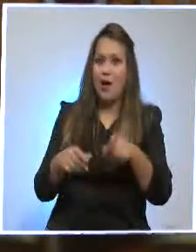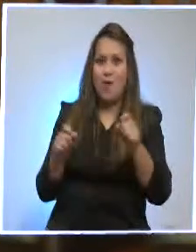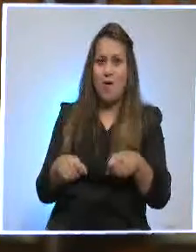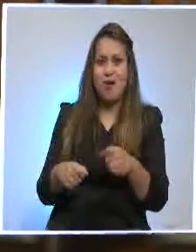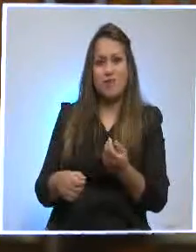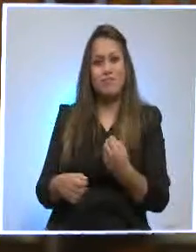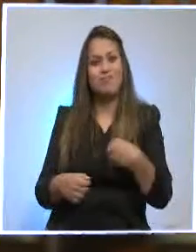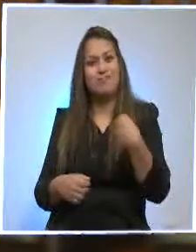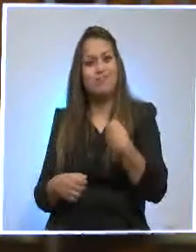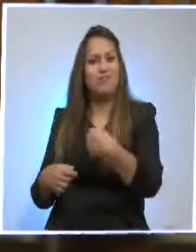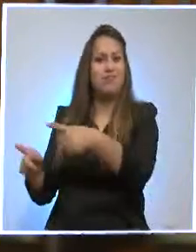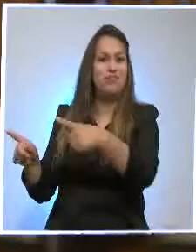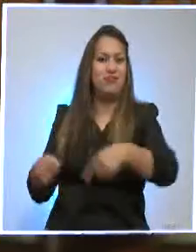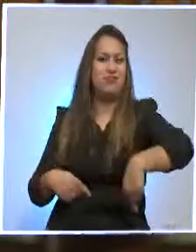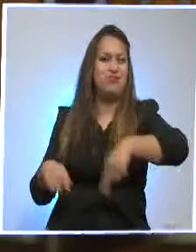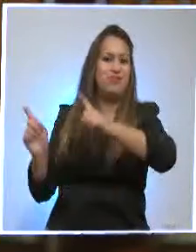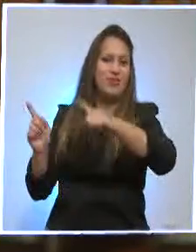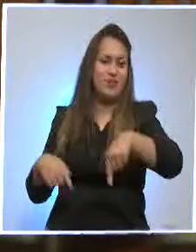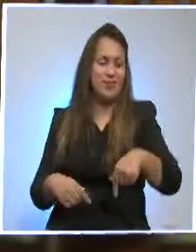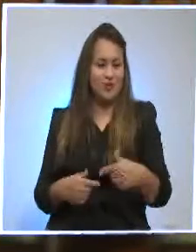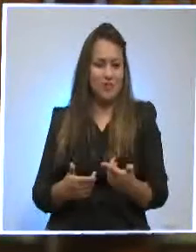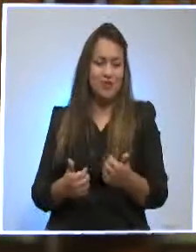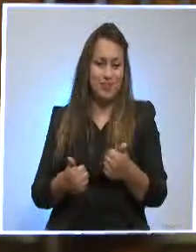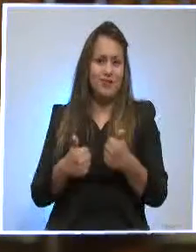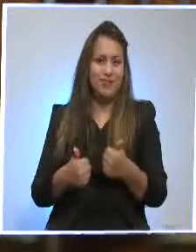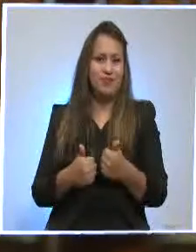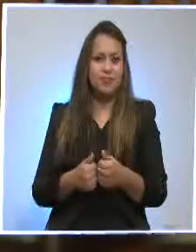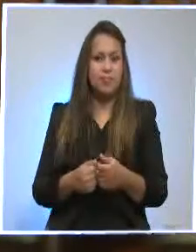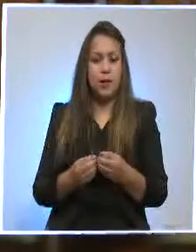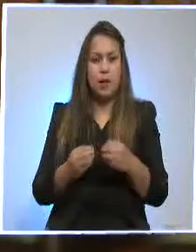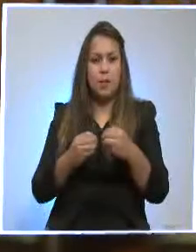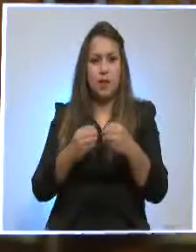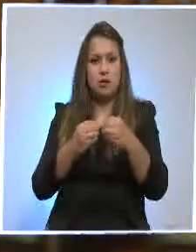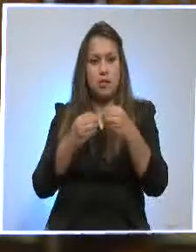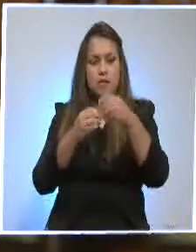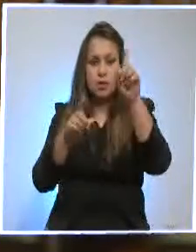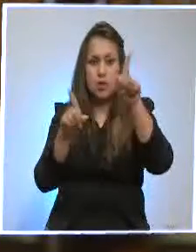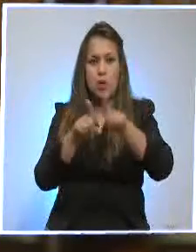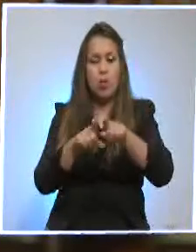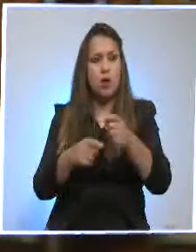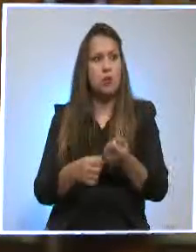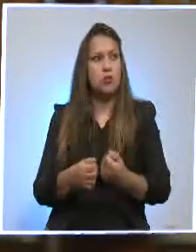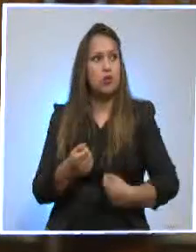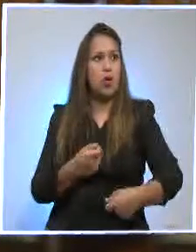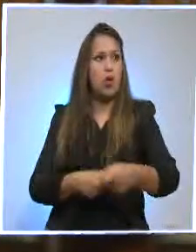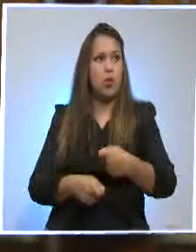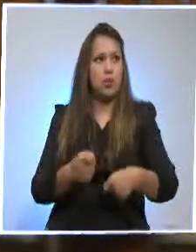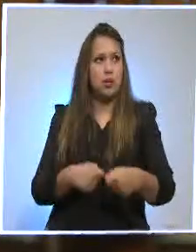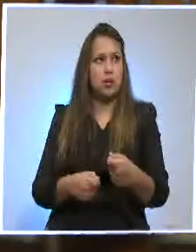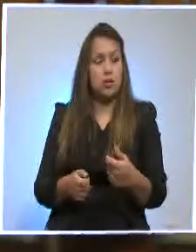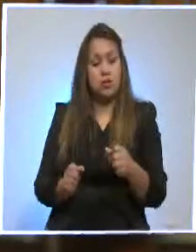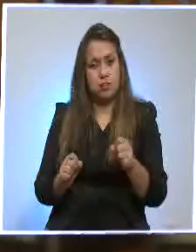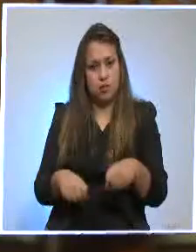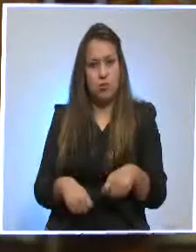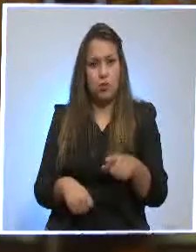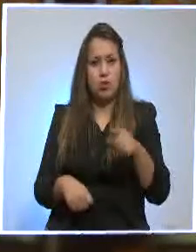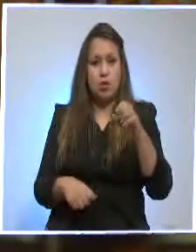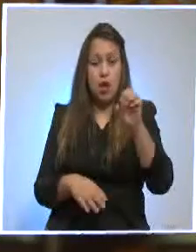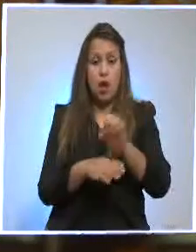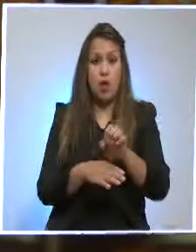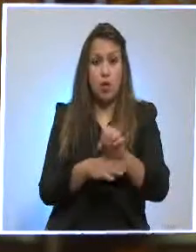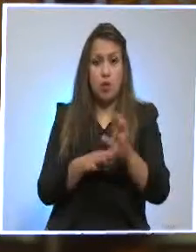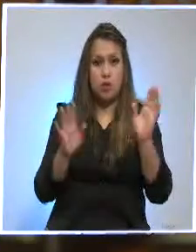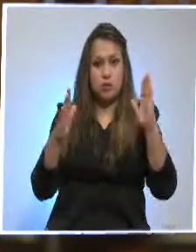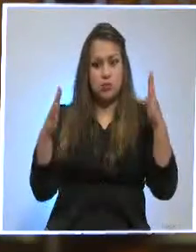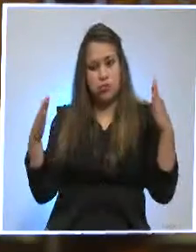sí creo que se debe hacer más acuerdos comerciales. Y pienso que hacia allá va el Ecuador, porque